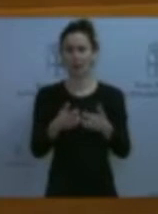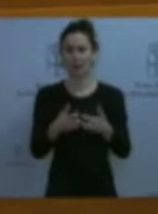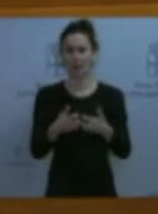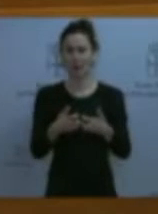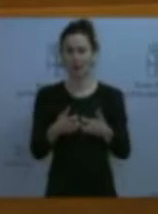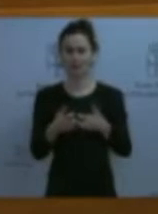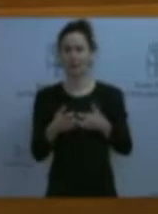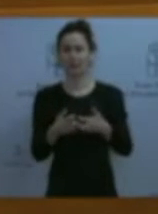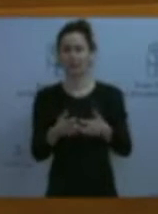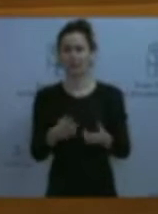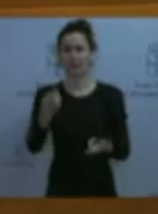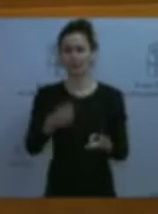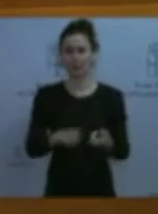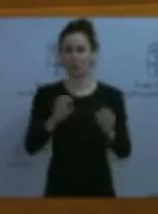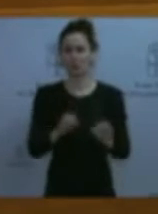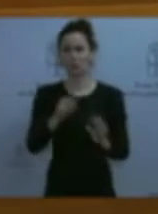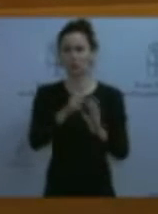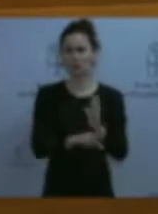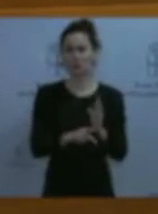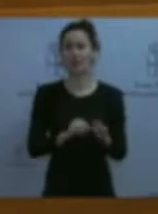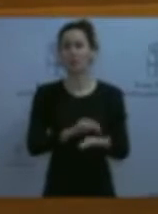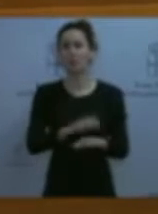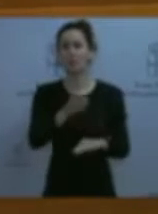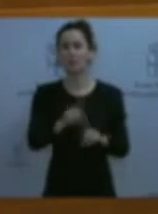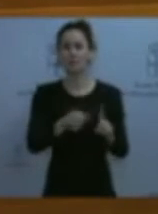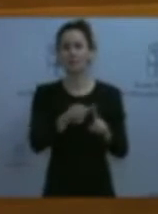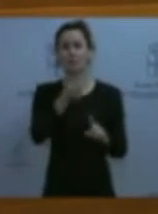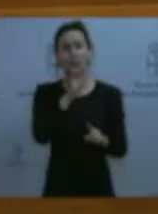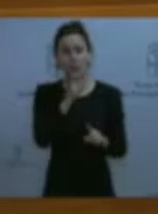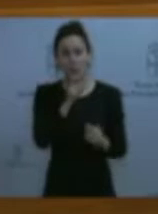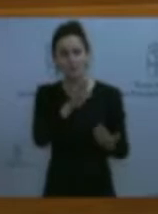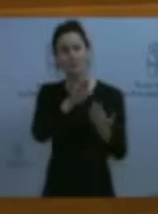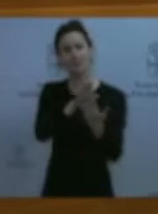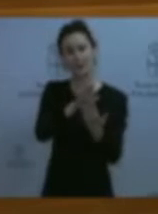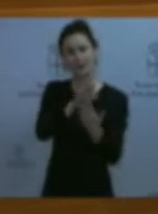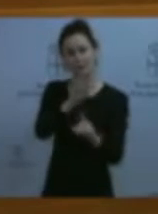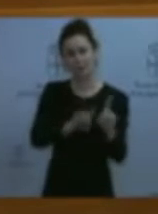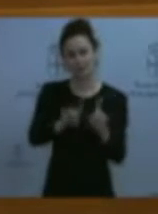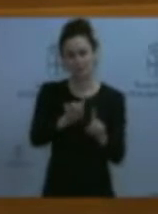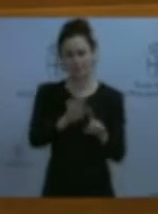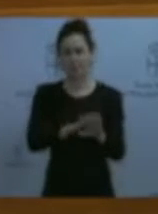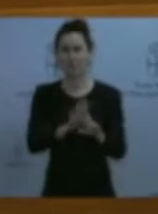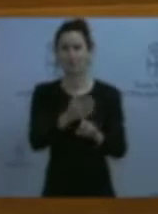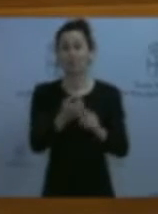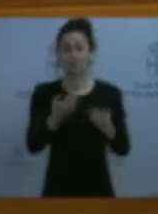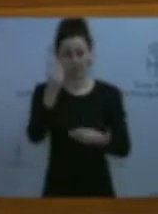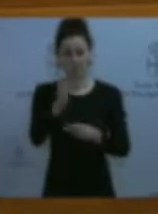normativa. Ellos preguntaban cómo enfrentarse a estos problemas y creemos que una mesa